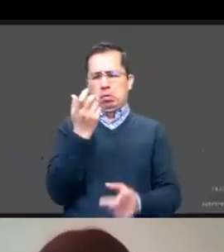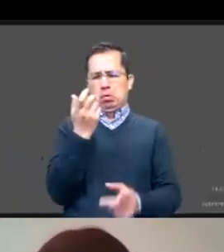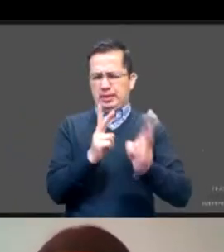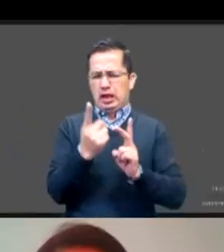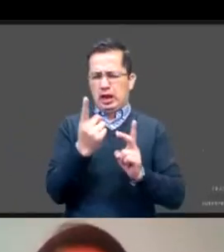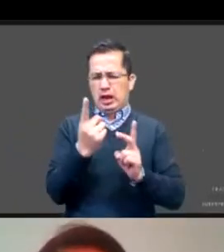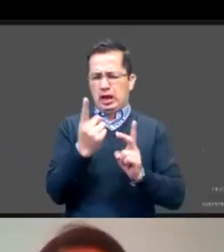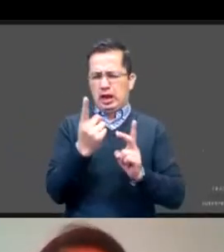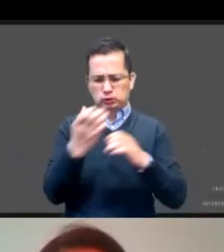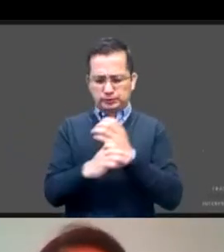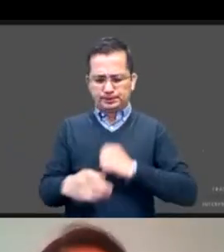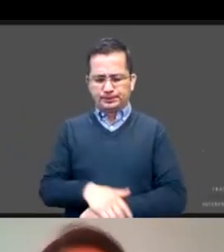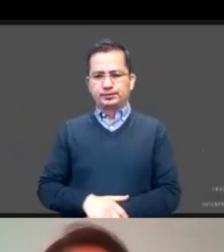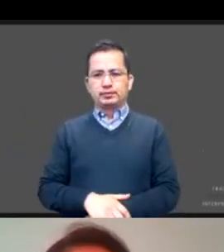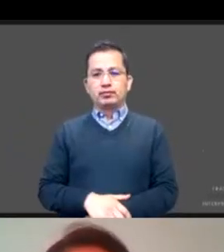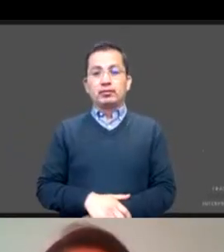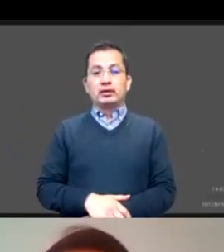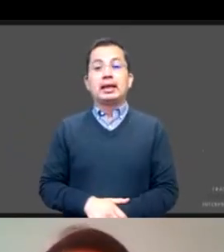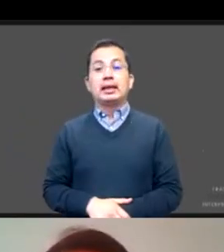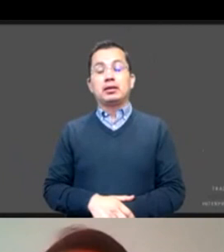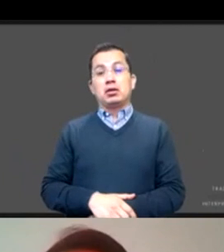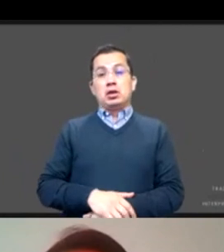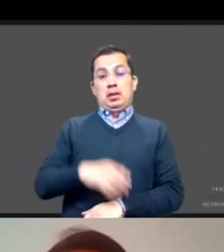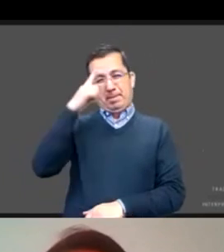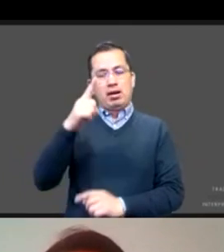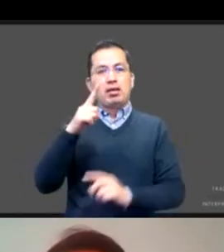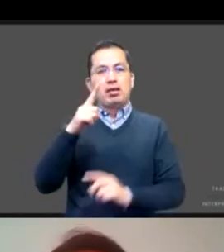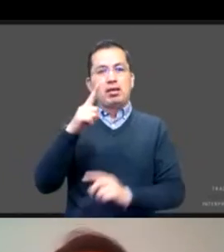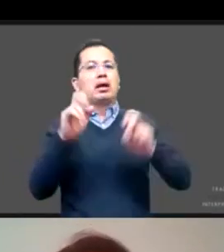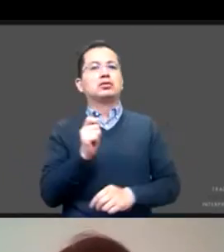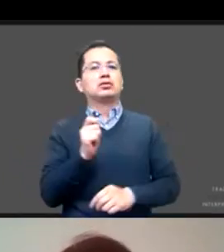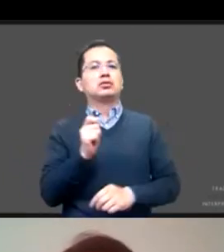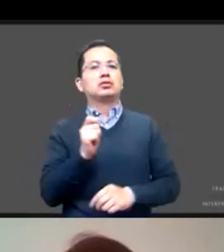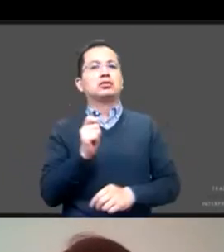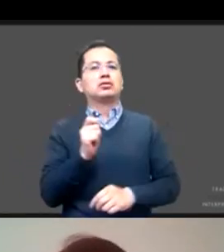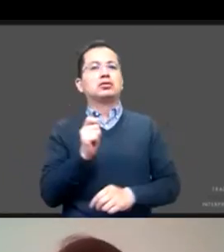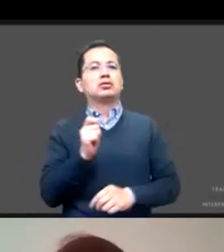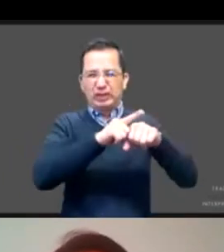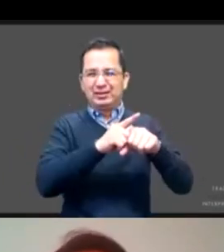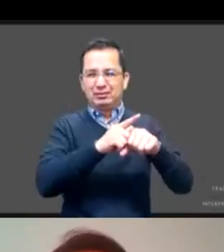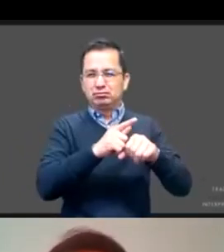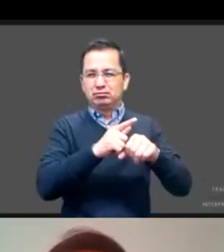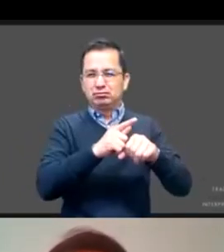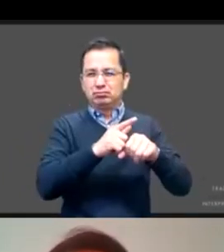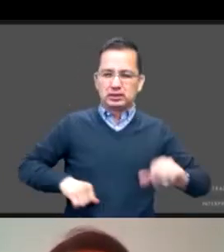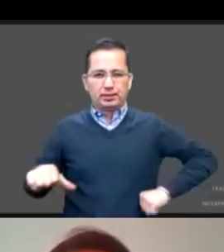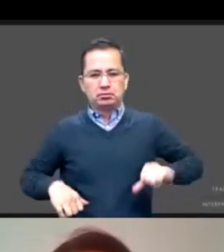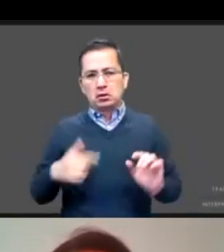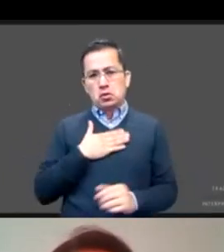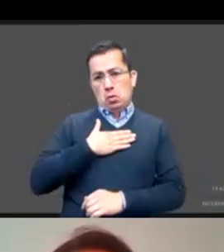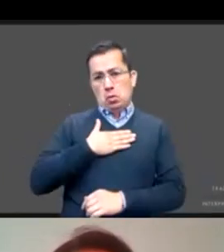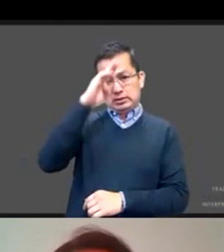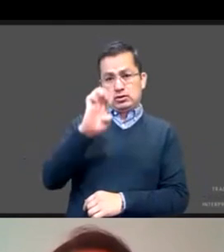A mí me parece que la ENAPEA es lo suficientemente robusta para atender el fenómeno. Más bien, considero a veces nos falta